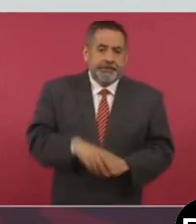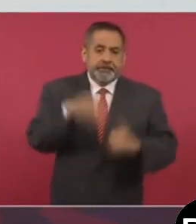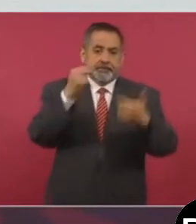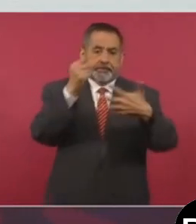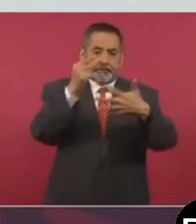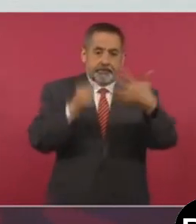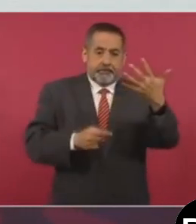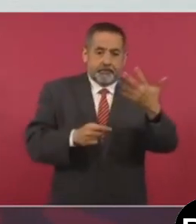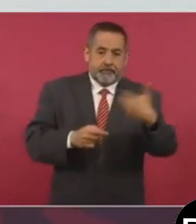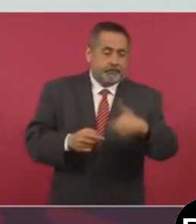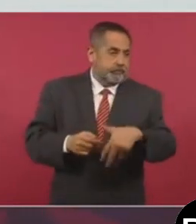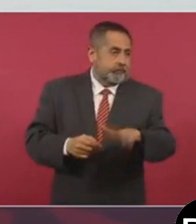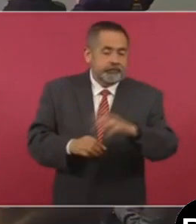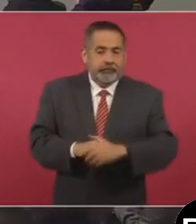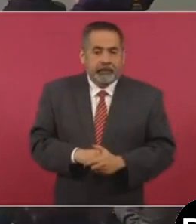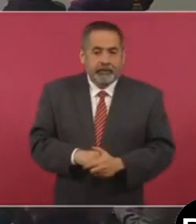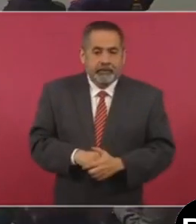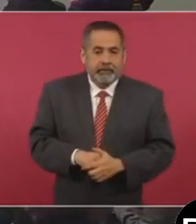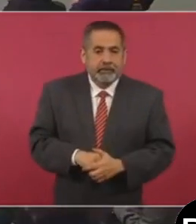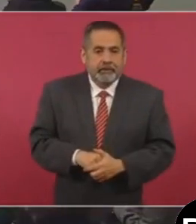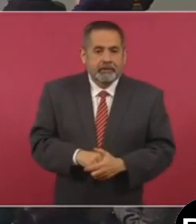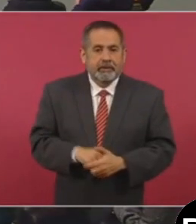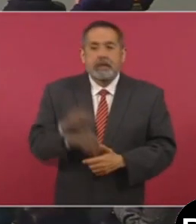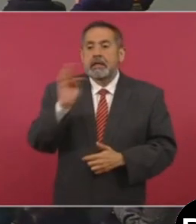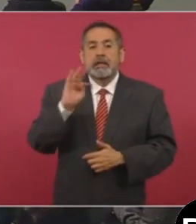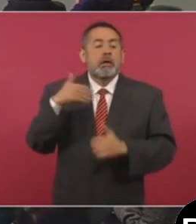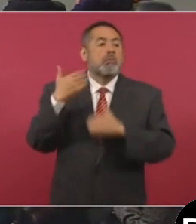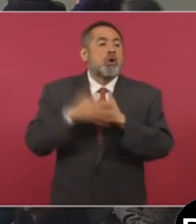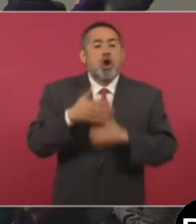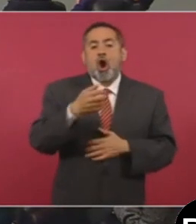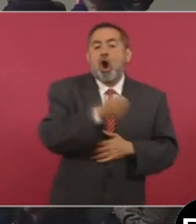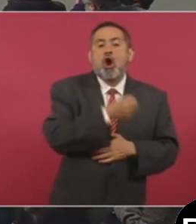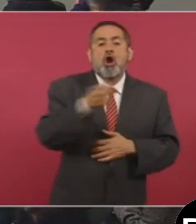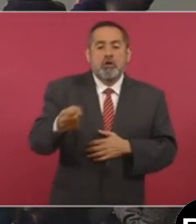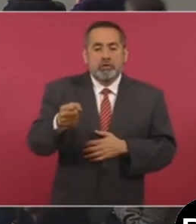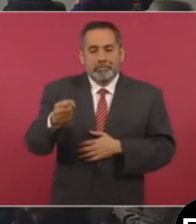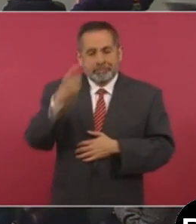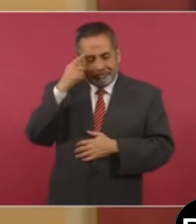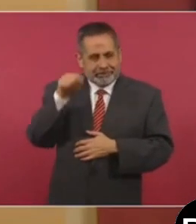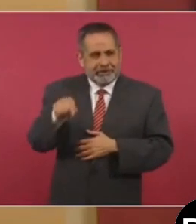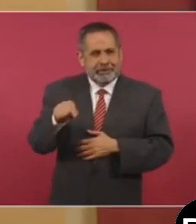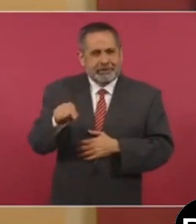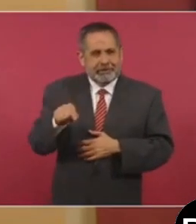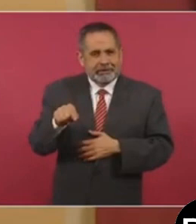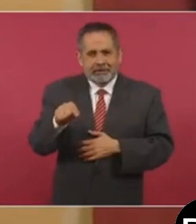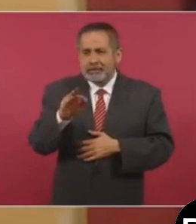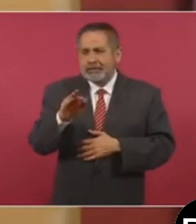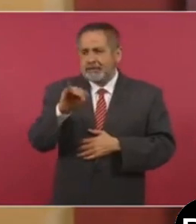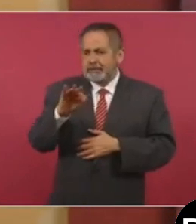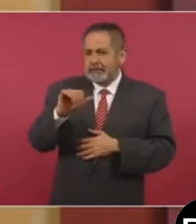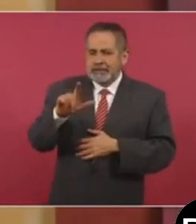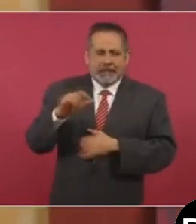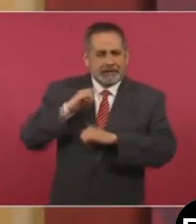posibles candidatos a ser fiscales